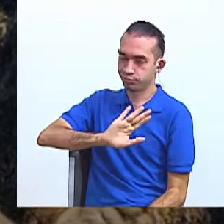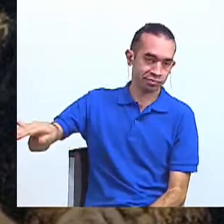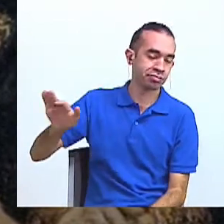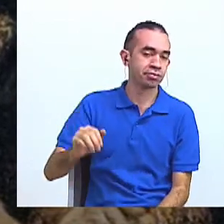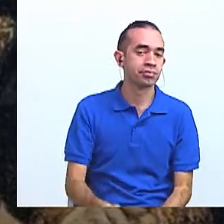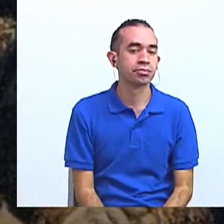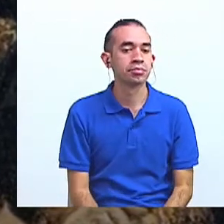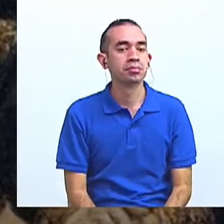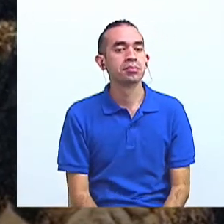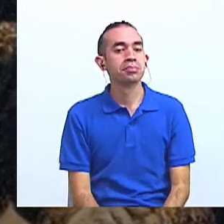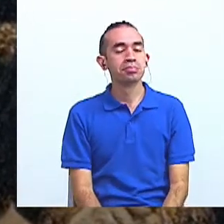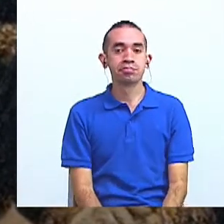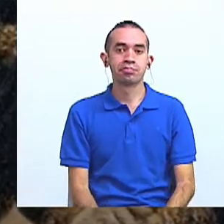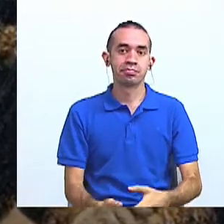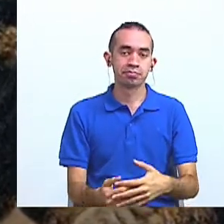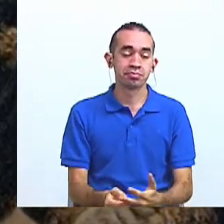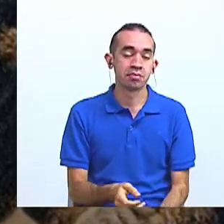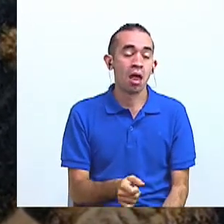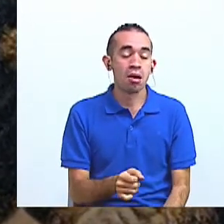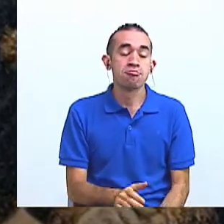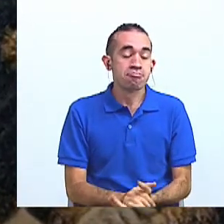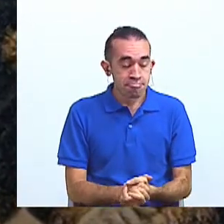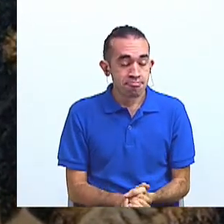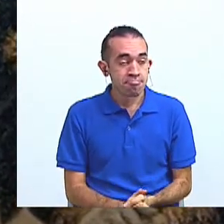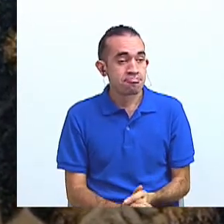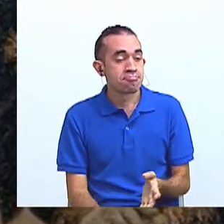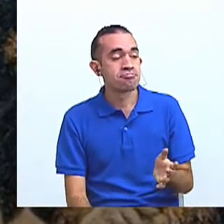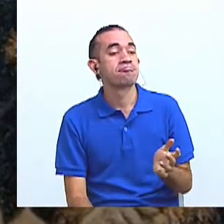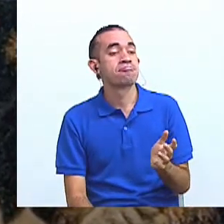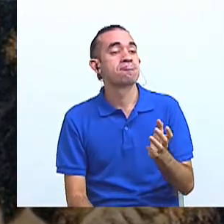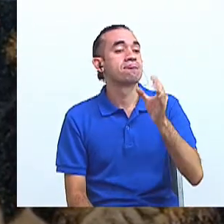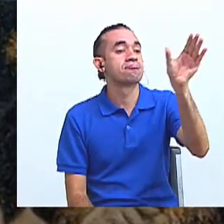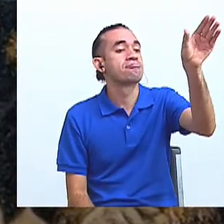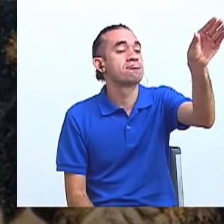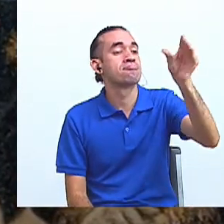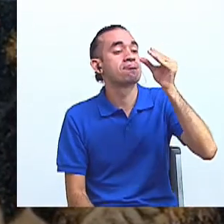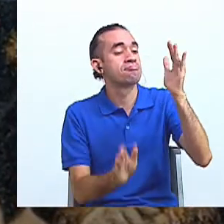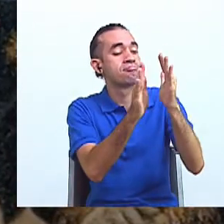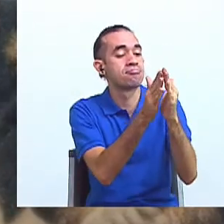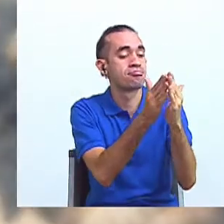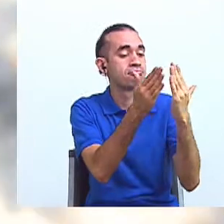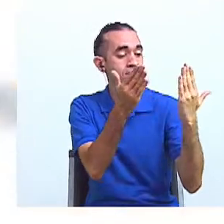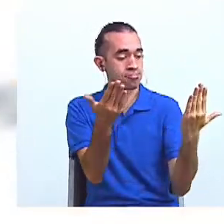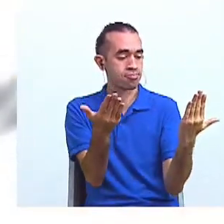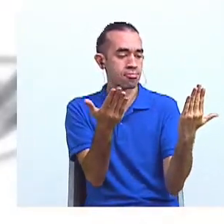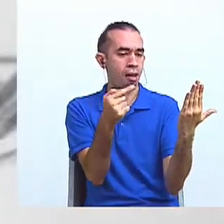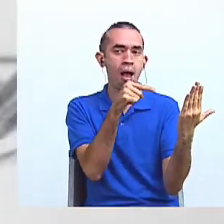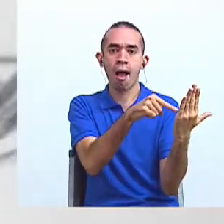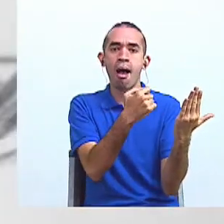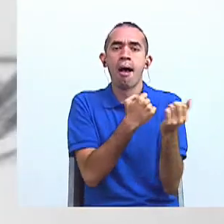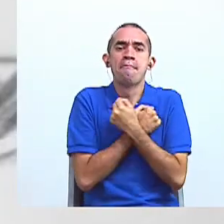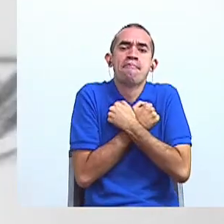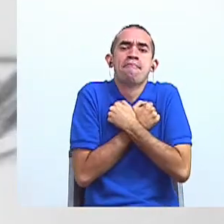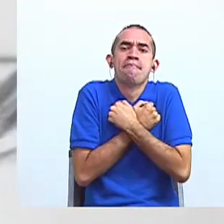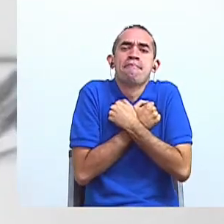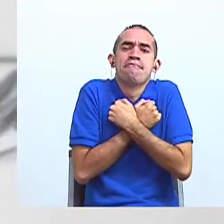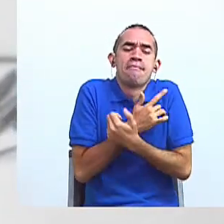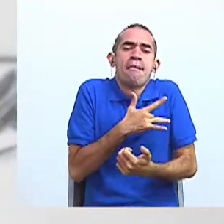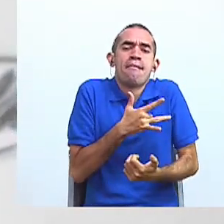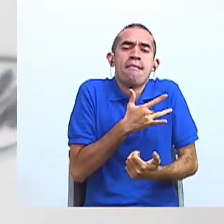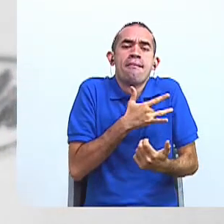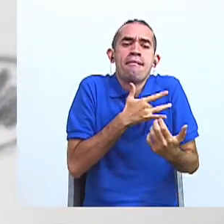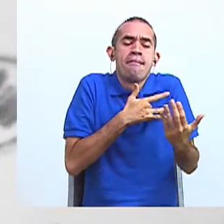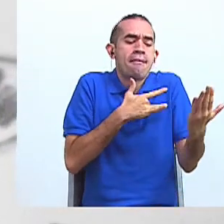una mosca. Por fin, encontró un libro que contenía amor, amor por todas partes.